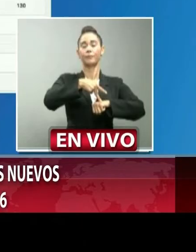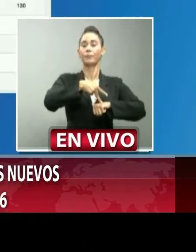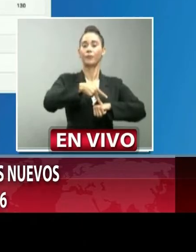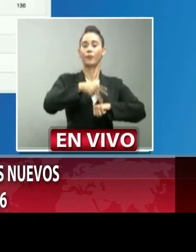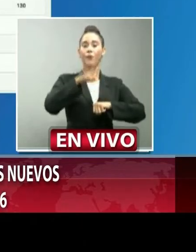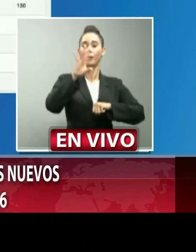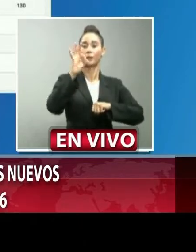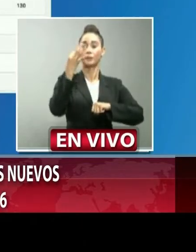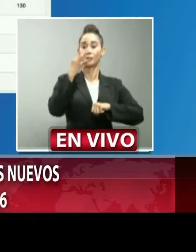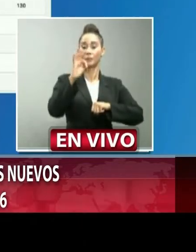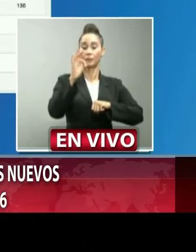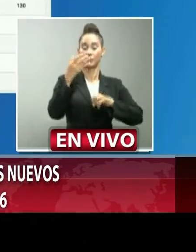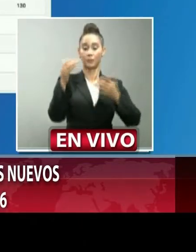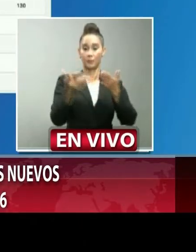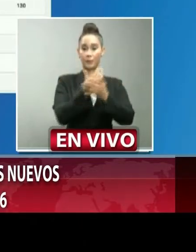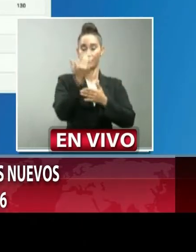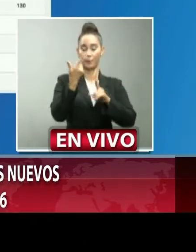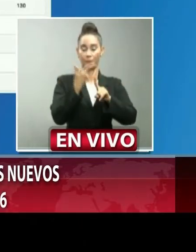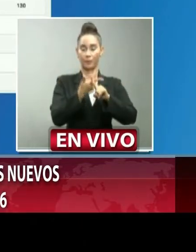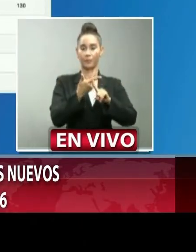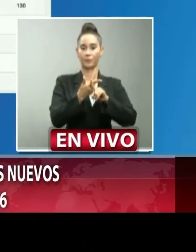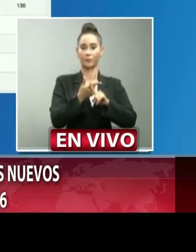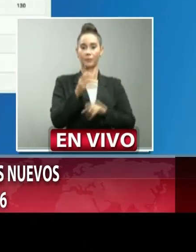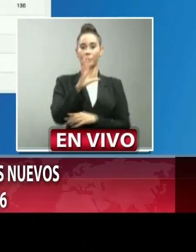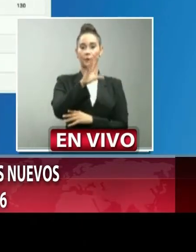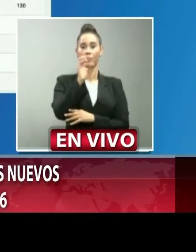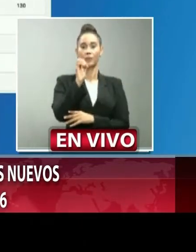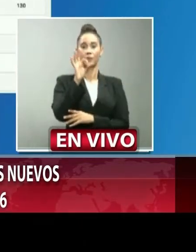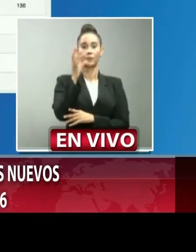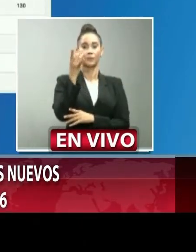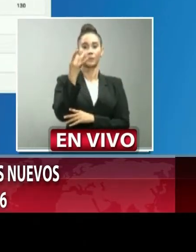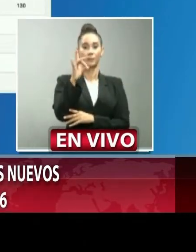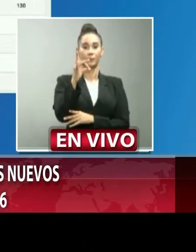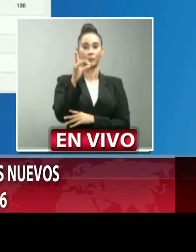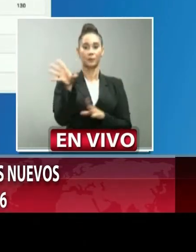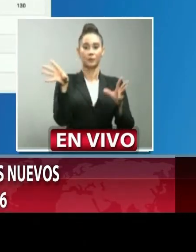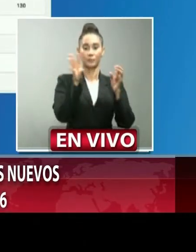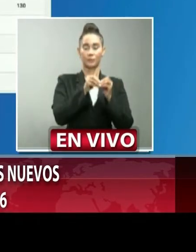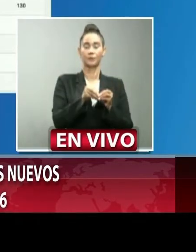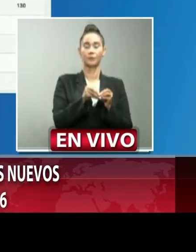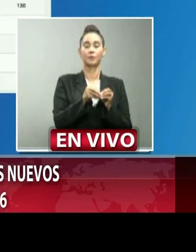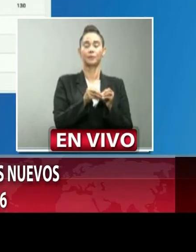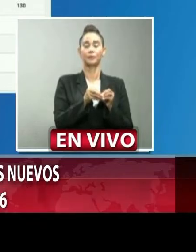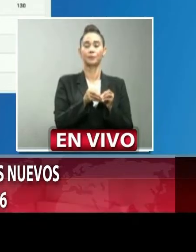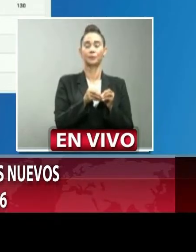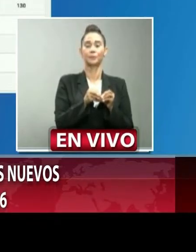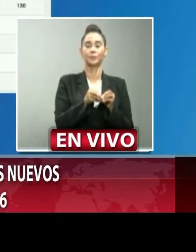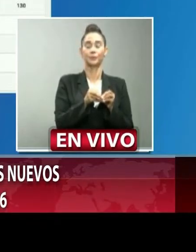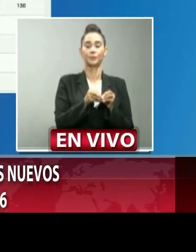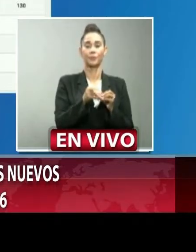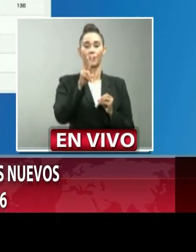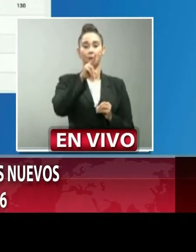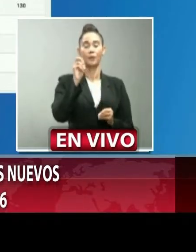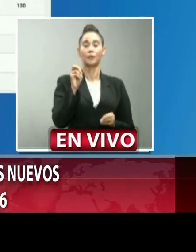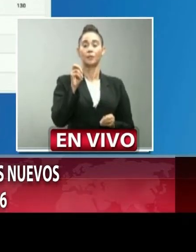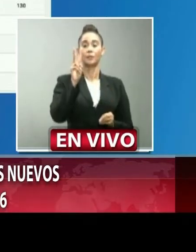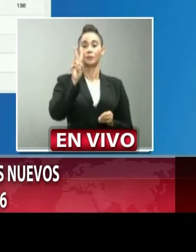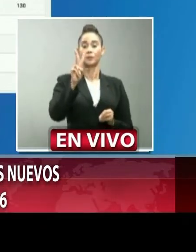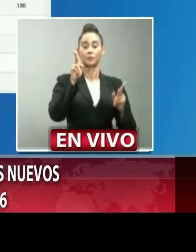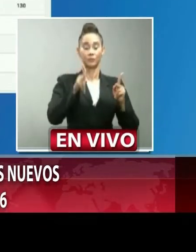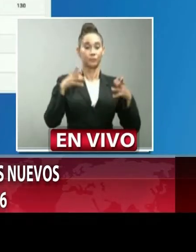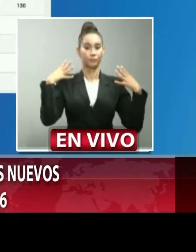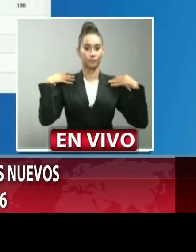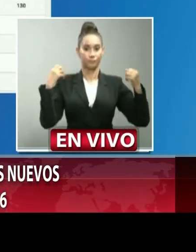19 19 casos 19 casos 518 acumulados 202